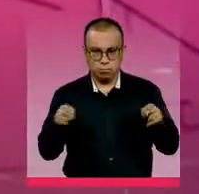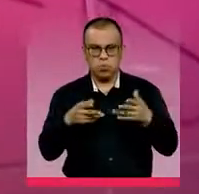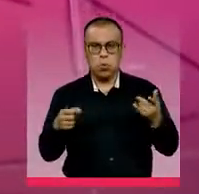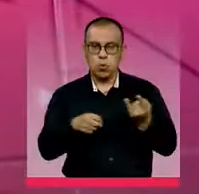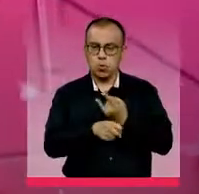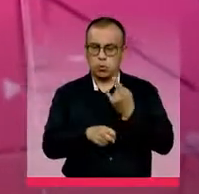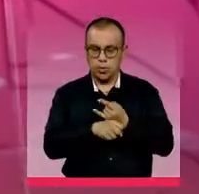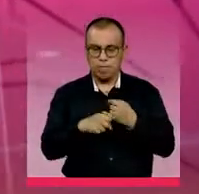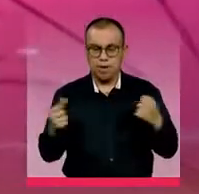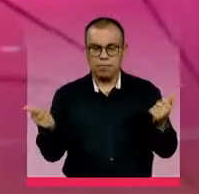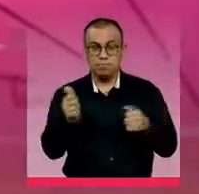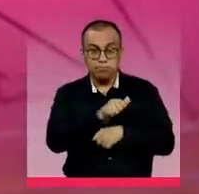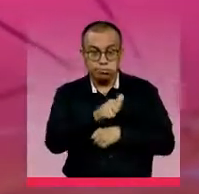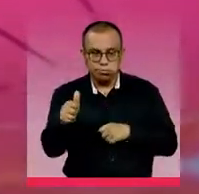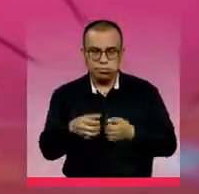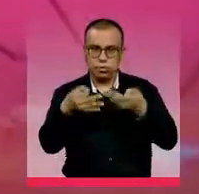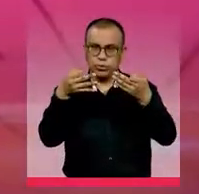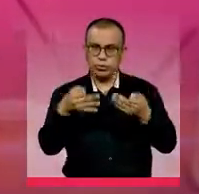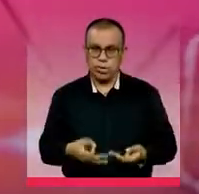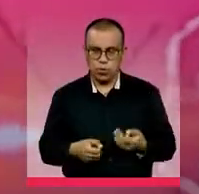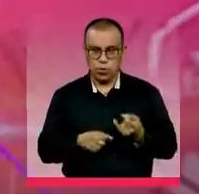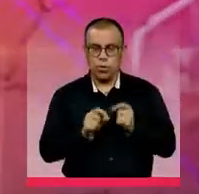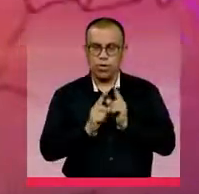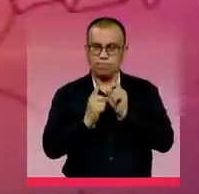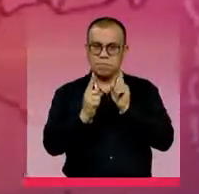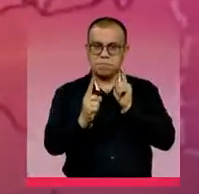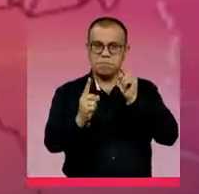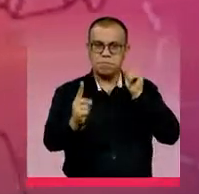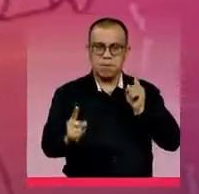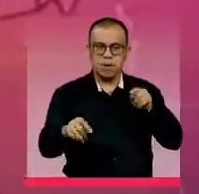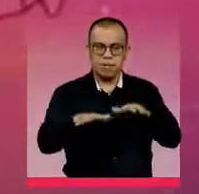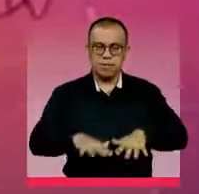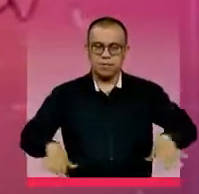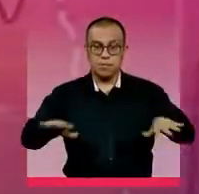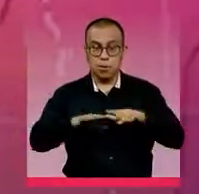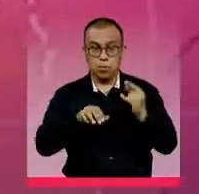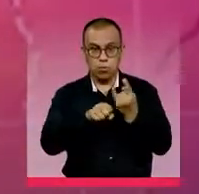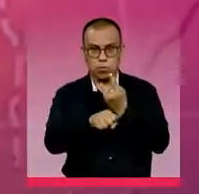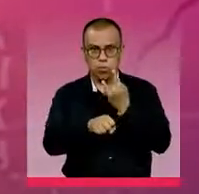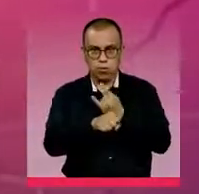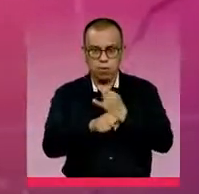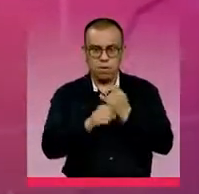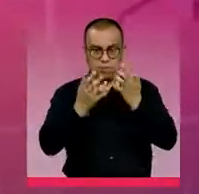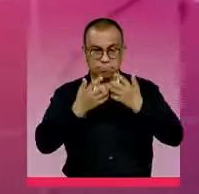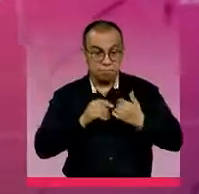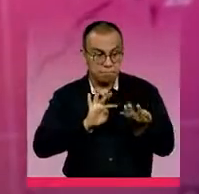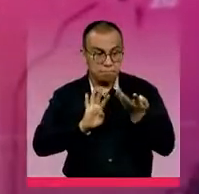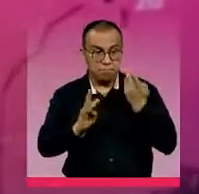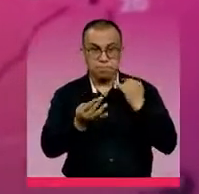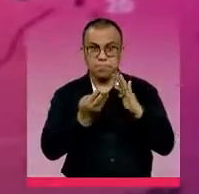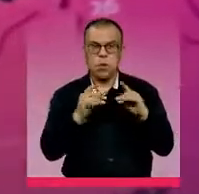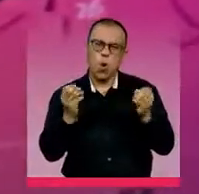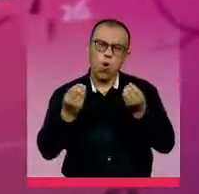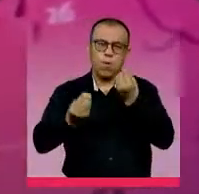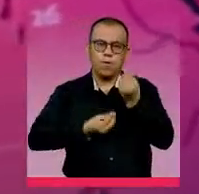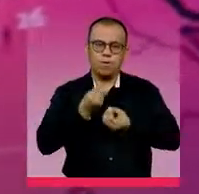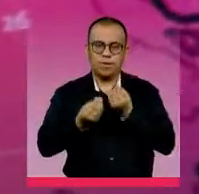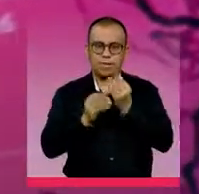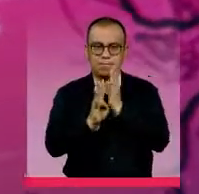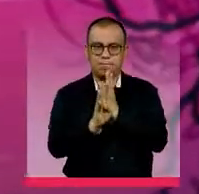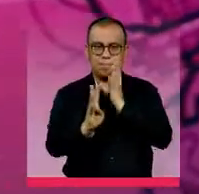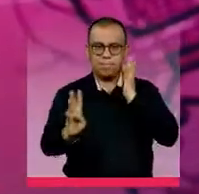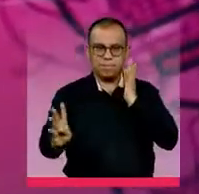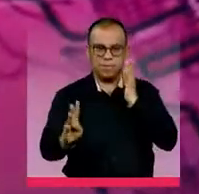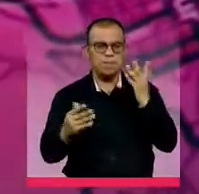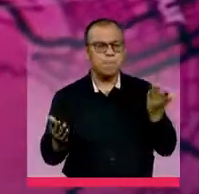de la ciudad con el fin de garantizar el distanciamiento social entre sus usuarios para circular o en el momento de realizar las filas.